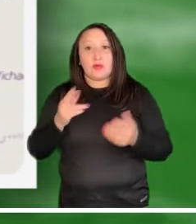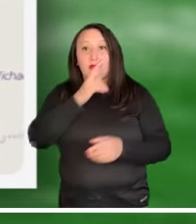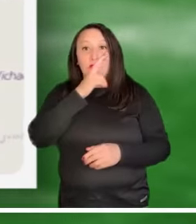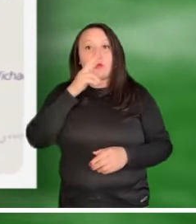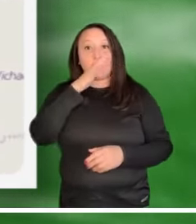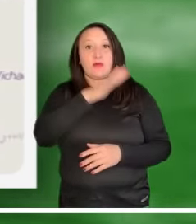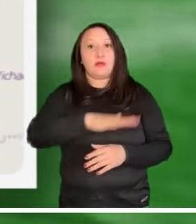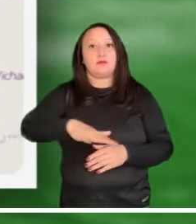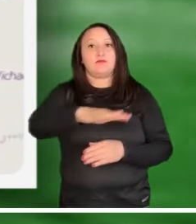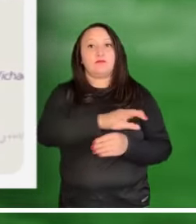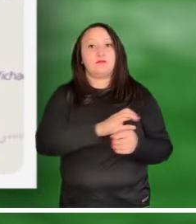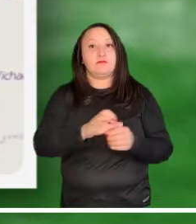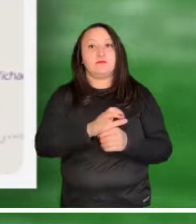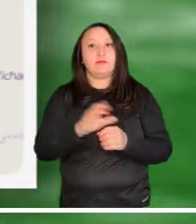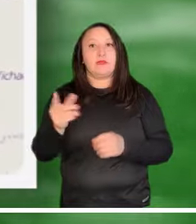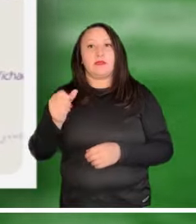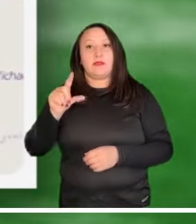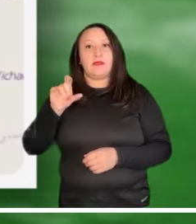del municipio de Galeras.